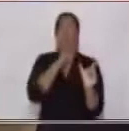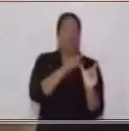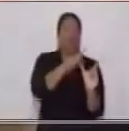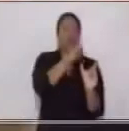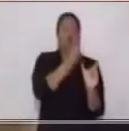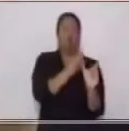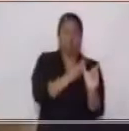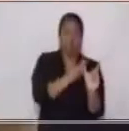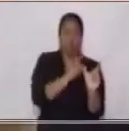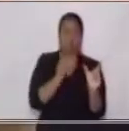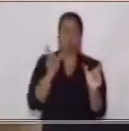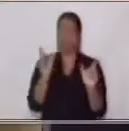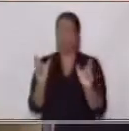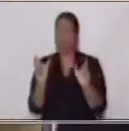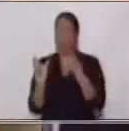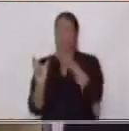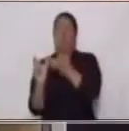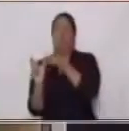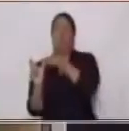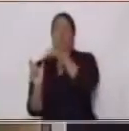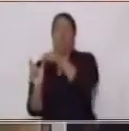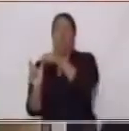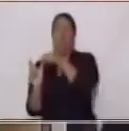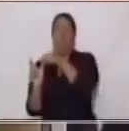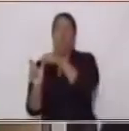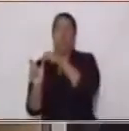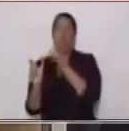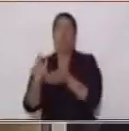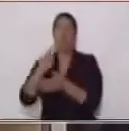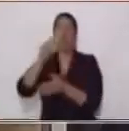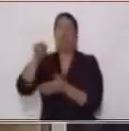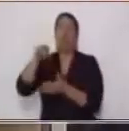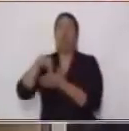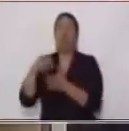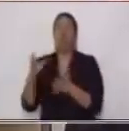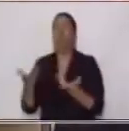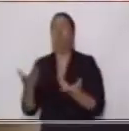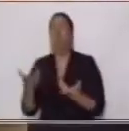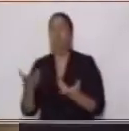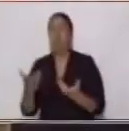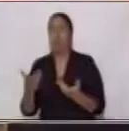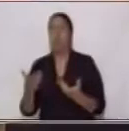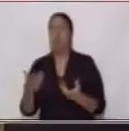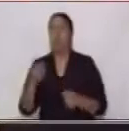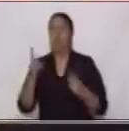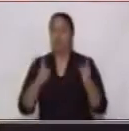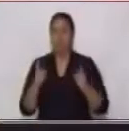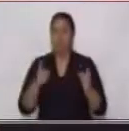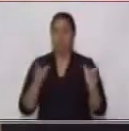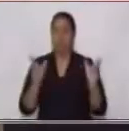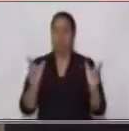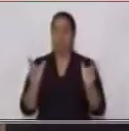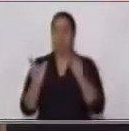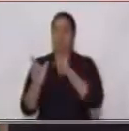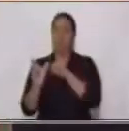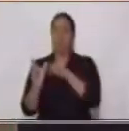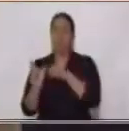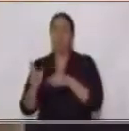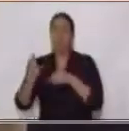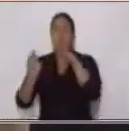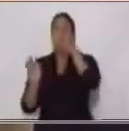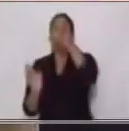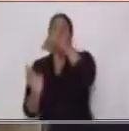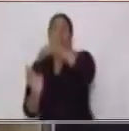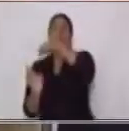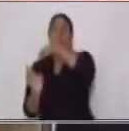núcleo del sujeto pero el predicado está compuesto por el verbo ser conjugado